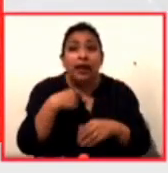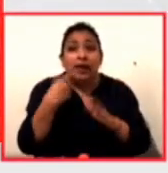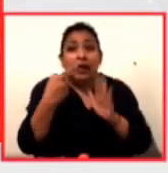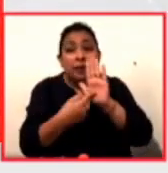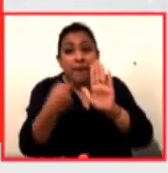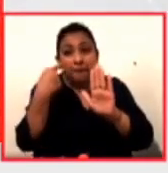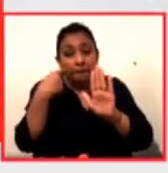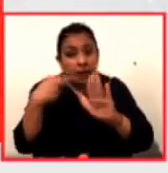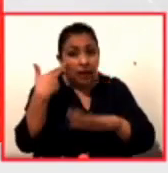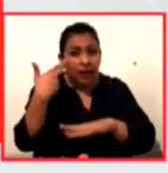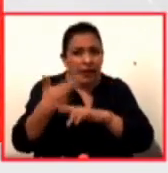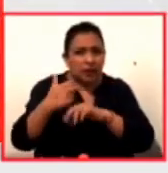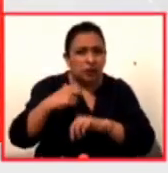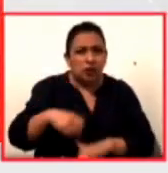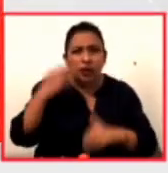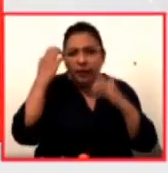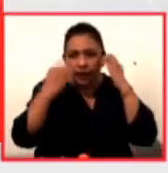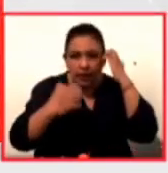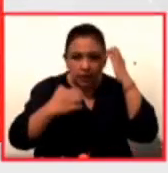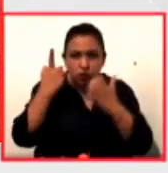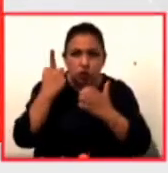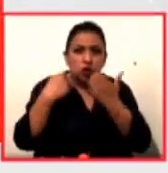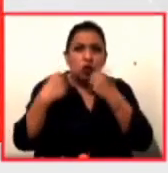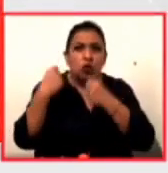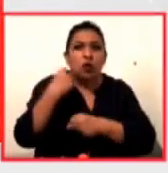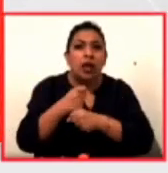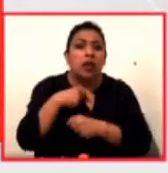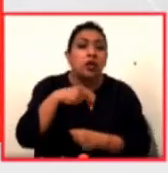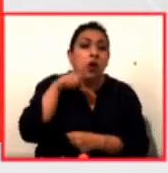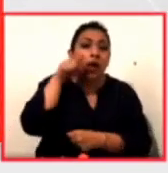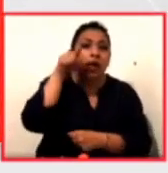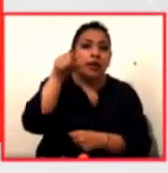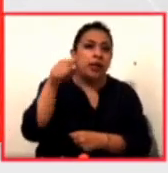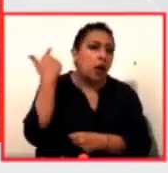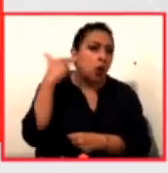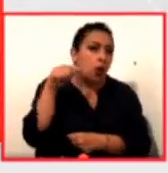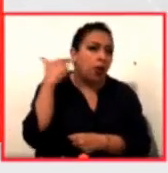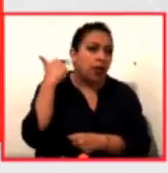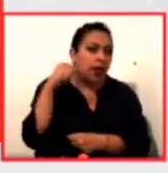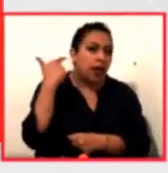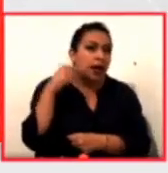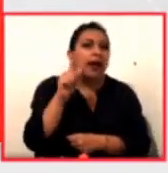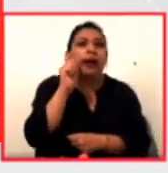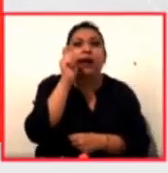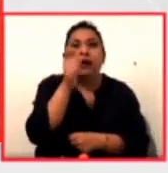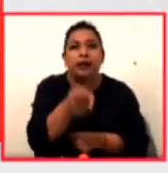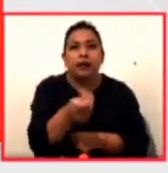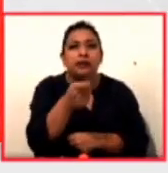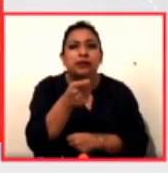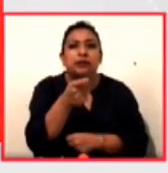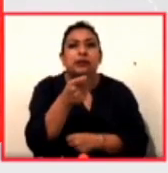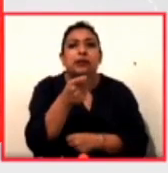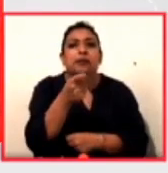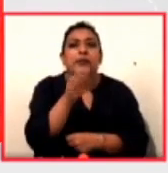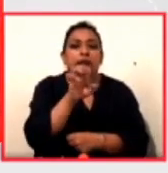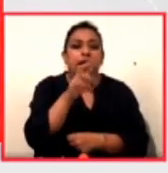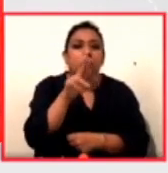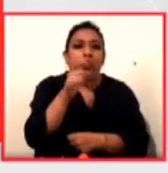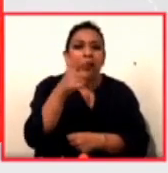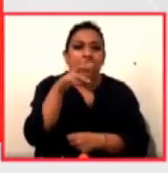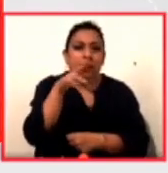hacer la curaduría de la exposición que hace un año estaba allá en Guadalajara se trata nada más y nada menos que de Eugenio Caballero